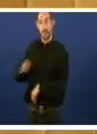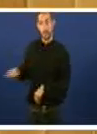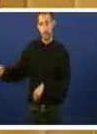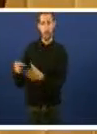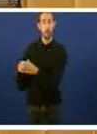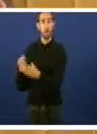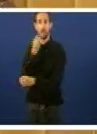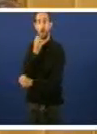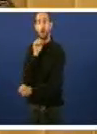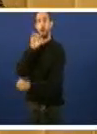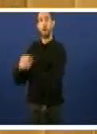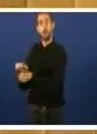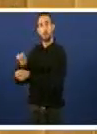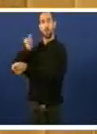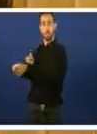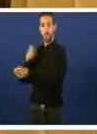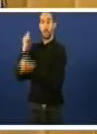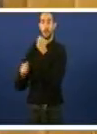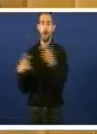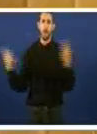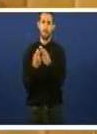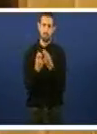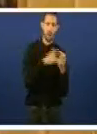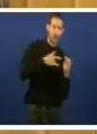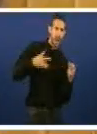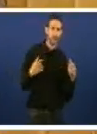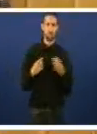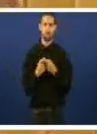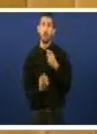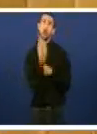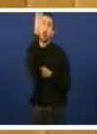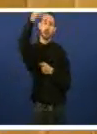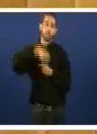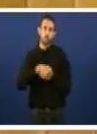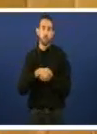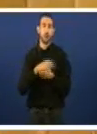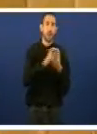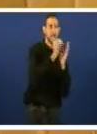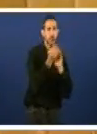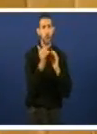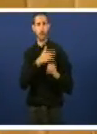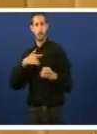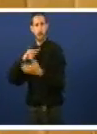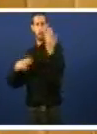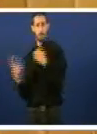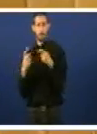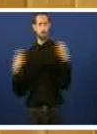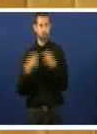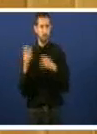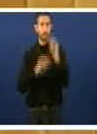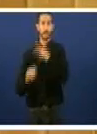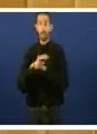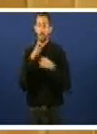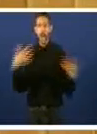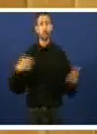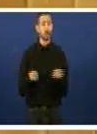vestilo con defensa dunha caixa frente a outra, o sur frente ao norte, Vigo, non, non, non tiña nada que ver. Era actuar como